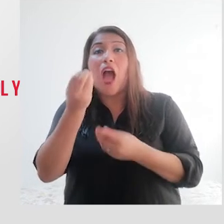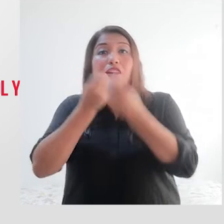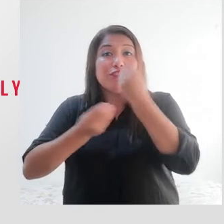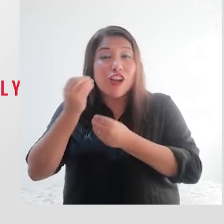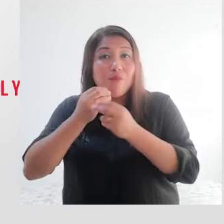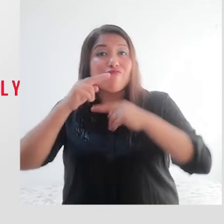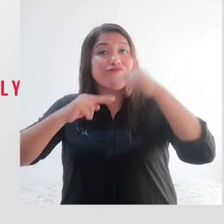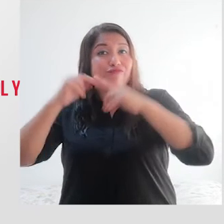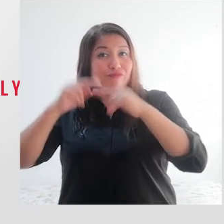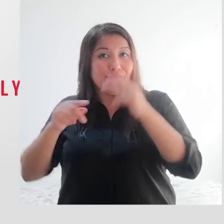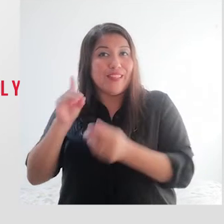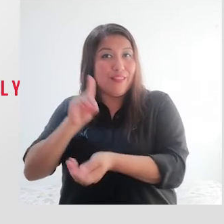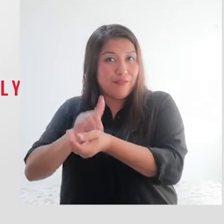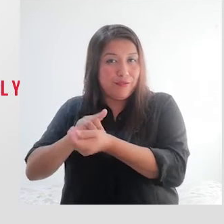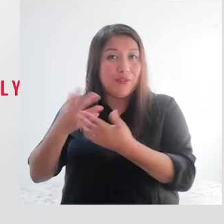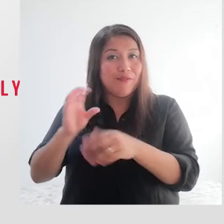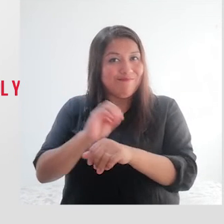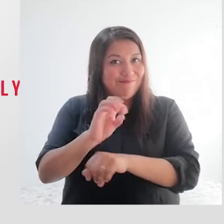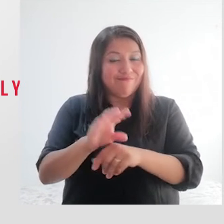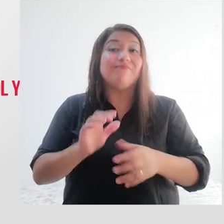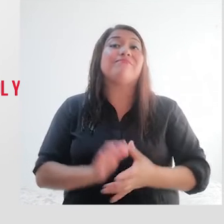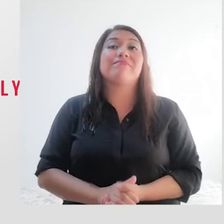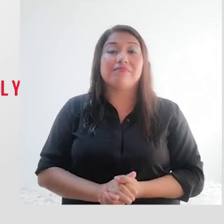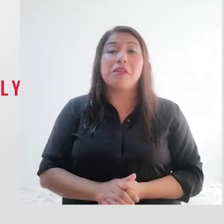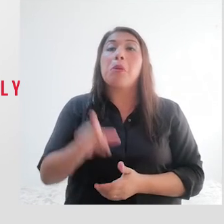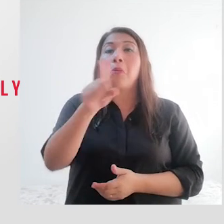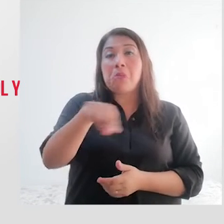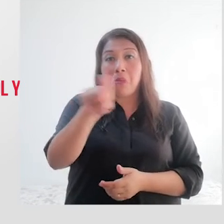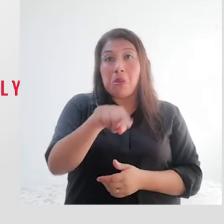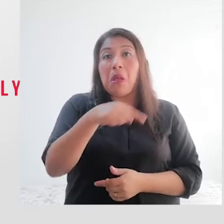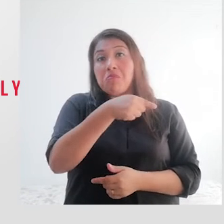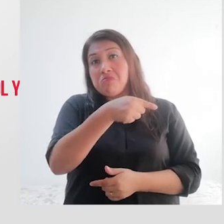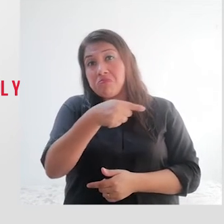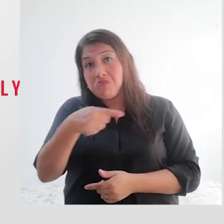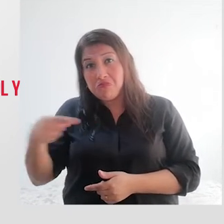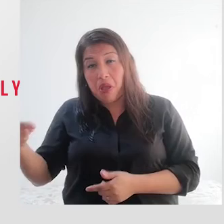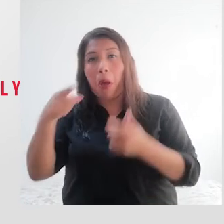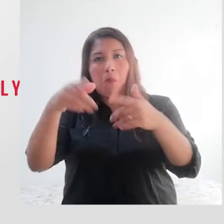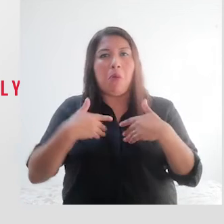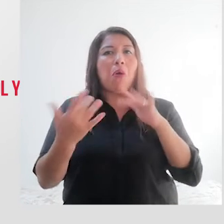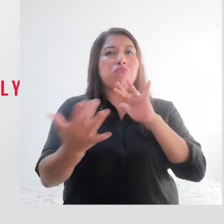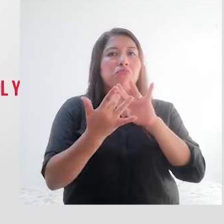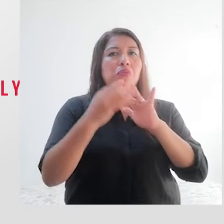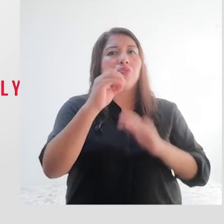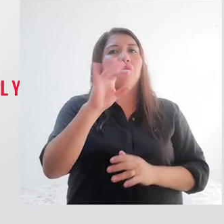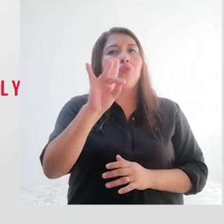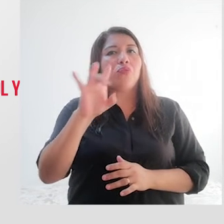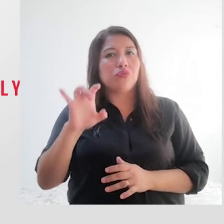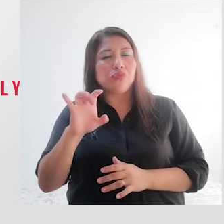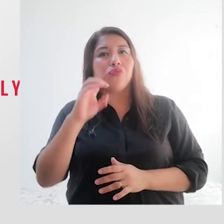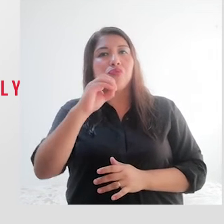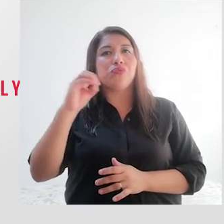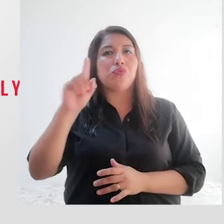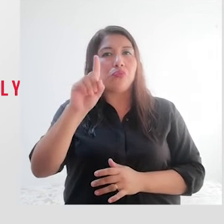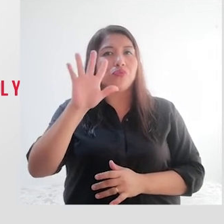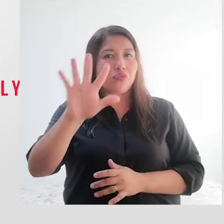nutricionista. También ustedes durante la semana pueden comunicarse con nosotros al 0800